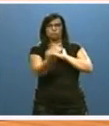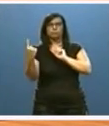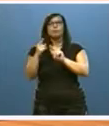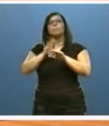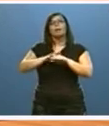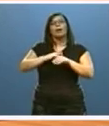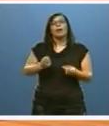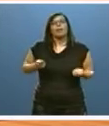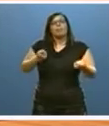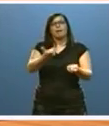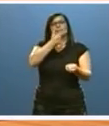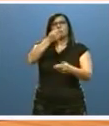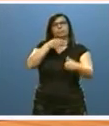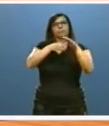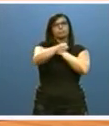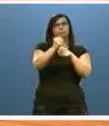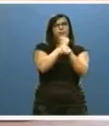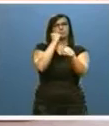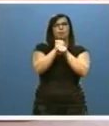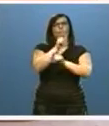empleo de los colectivos más vulnerables.